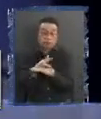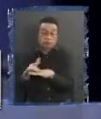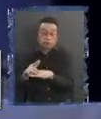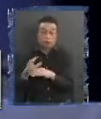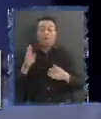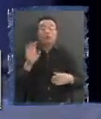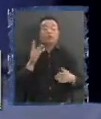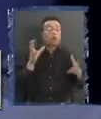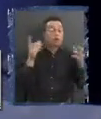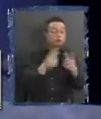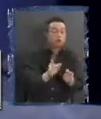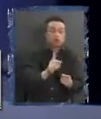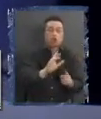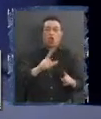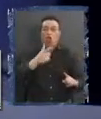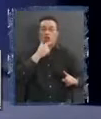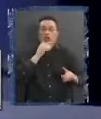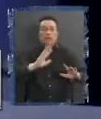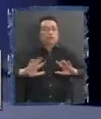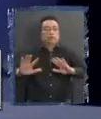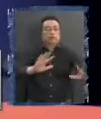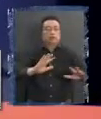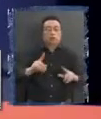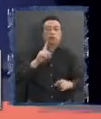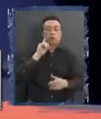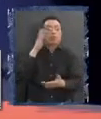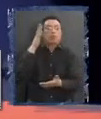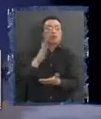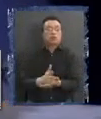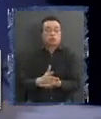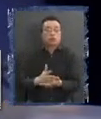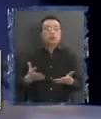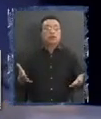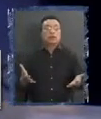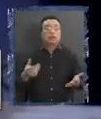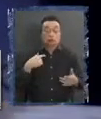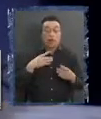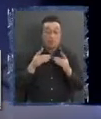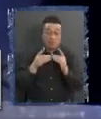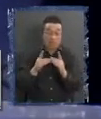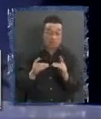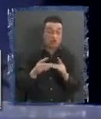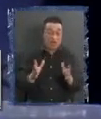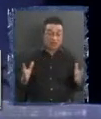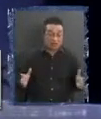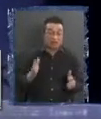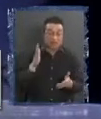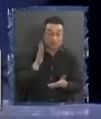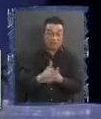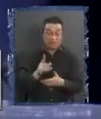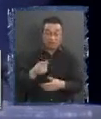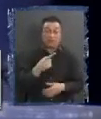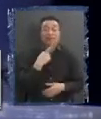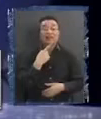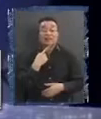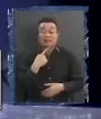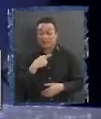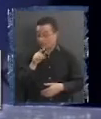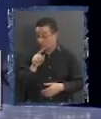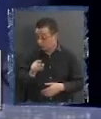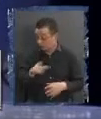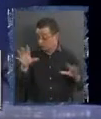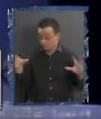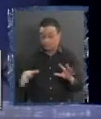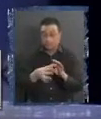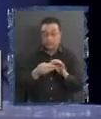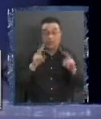porque nadie los quiere. Alguien tiene que tomar una decisión y creo que la decisión tiene que ser democrática. Ahora, una cosa interesante de estos capítulos vinculados al tema